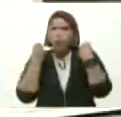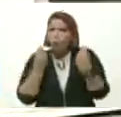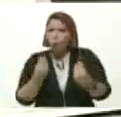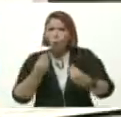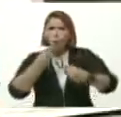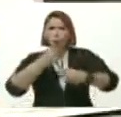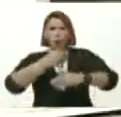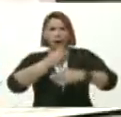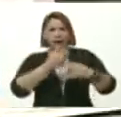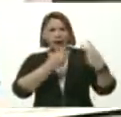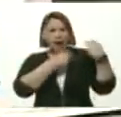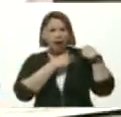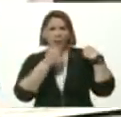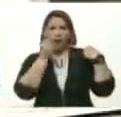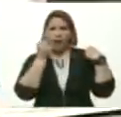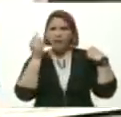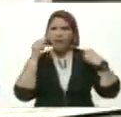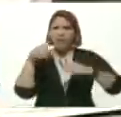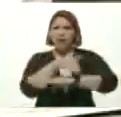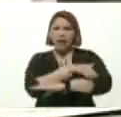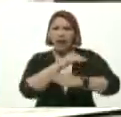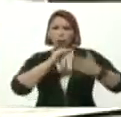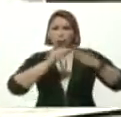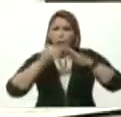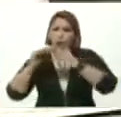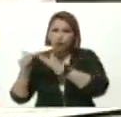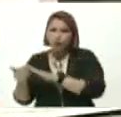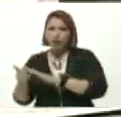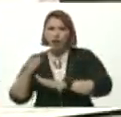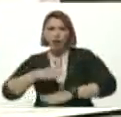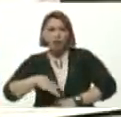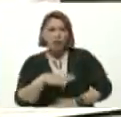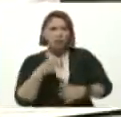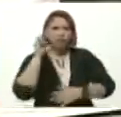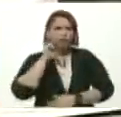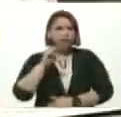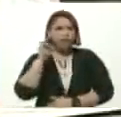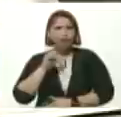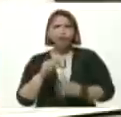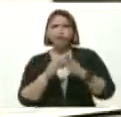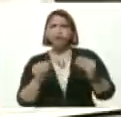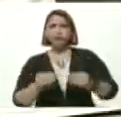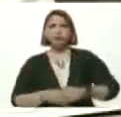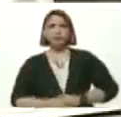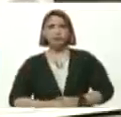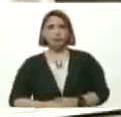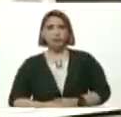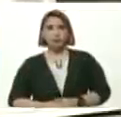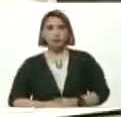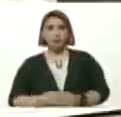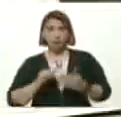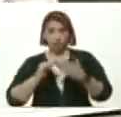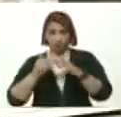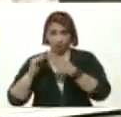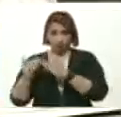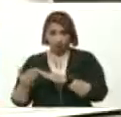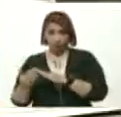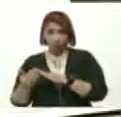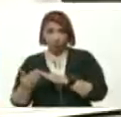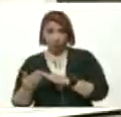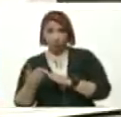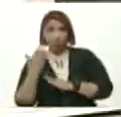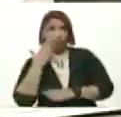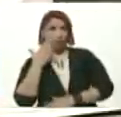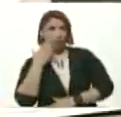Jefes Jefas De Calle De Comunidades El Maestro La Comuna Las